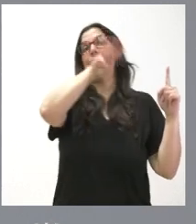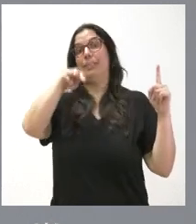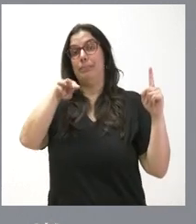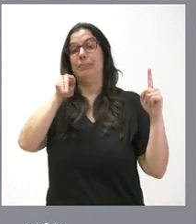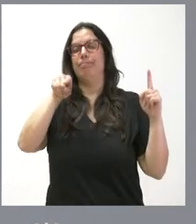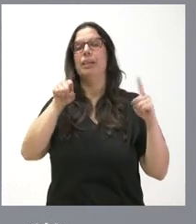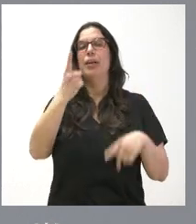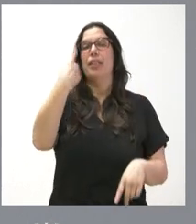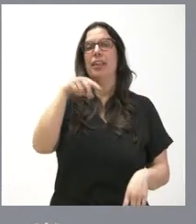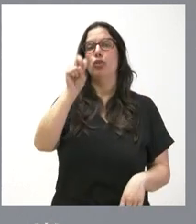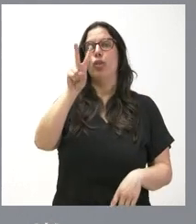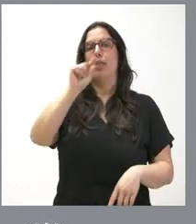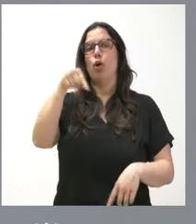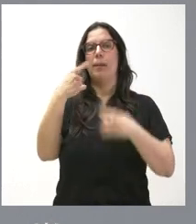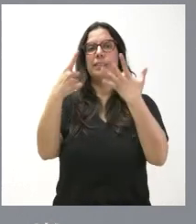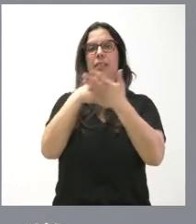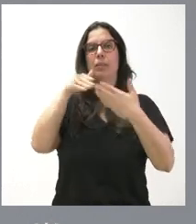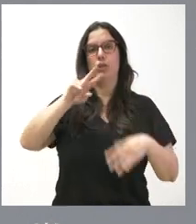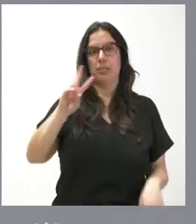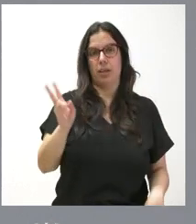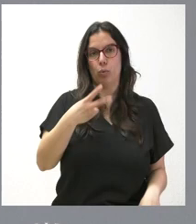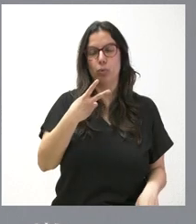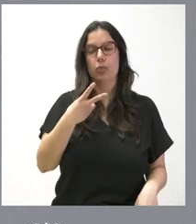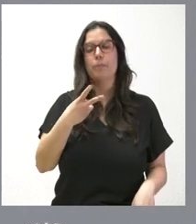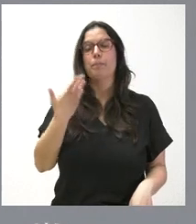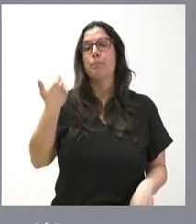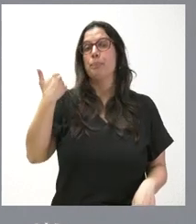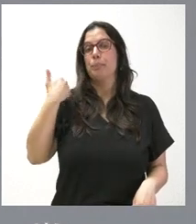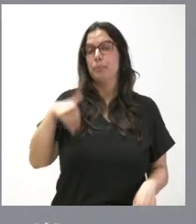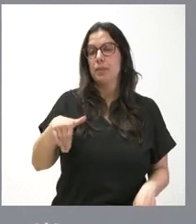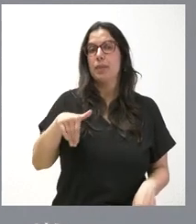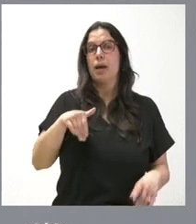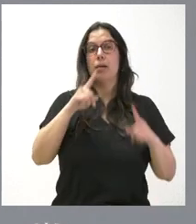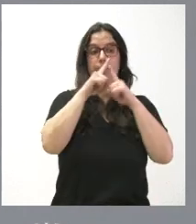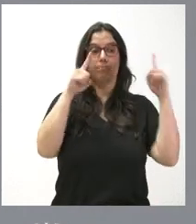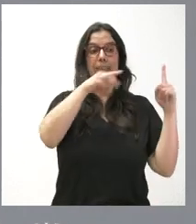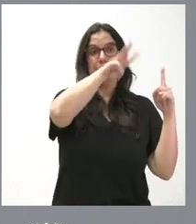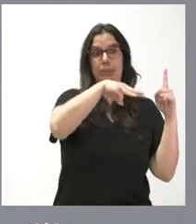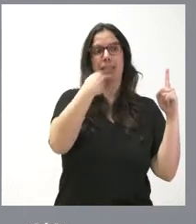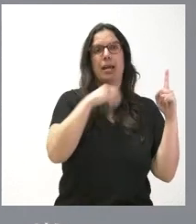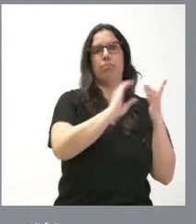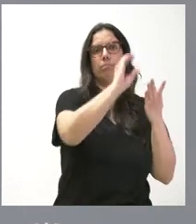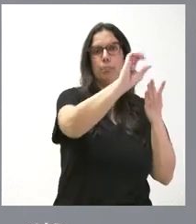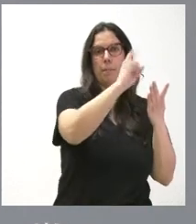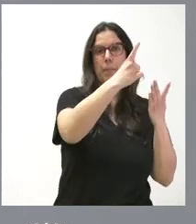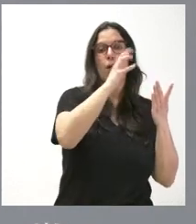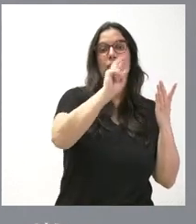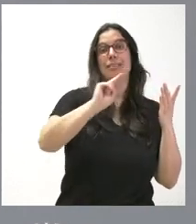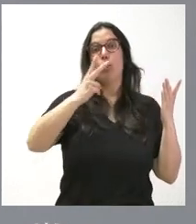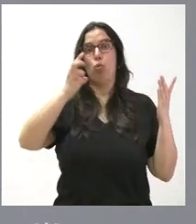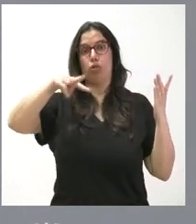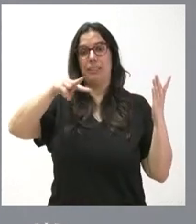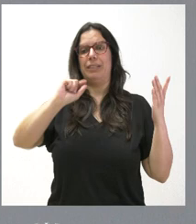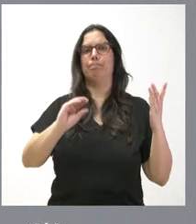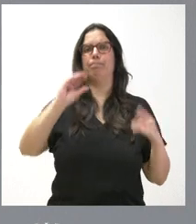,6 millones de euros. Ya hicimos la asignación correspondiente al primer trimestre. Lo que hacemos ya es la asignación correspondiente al segundo